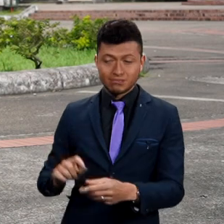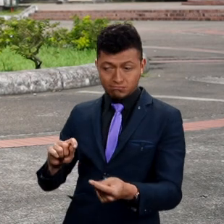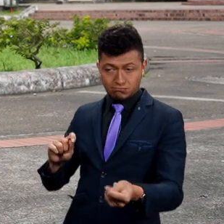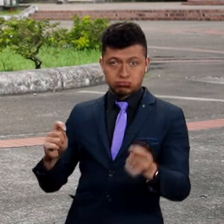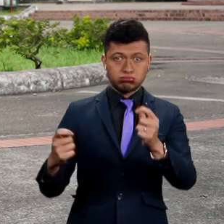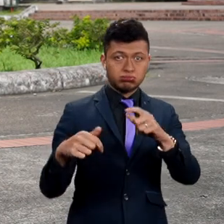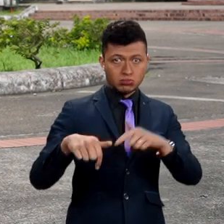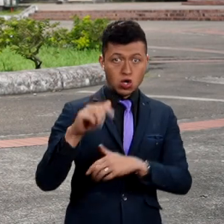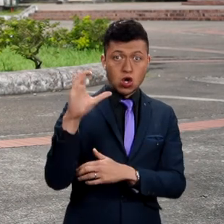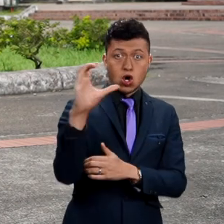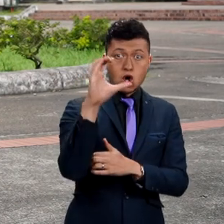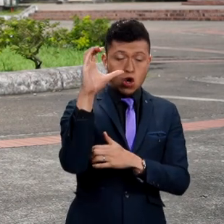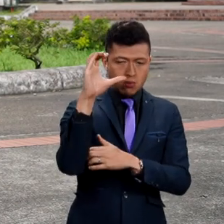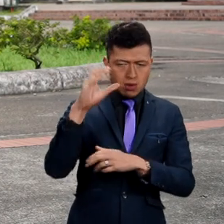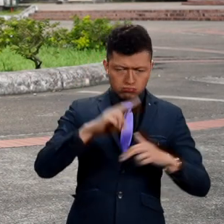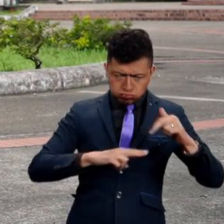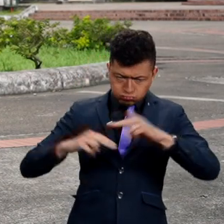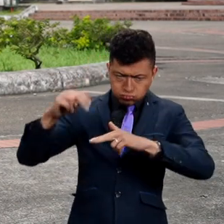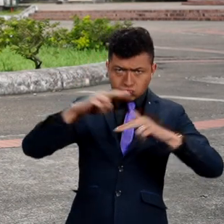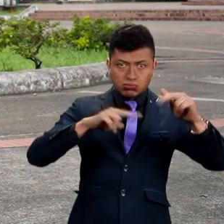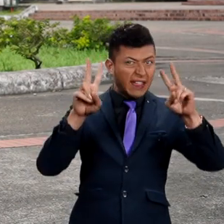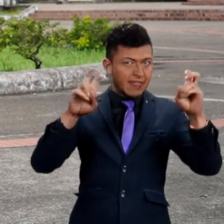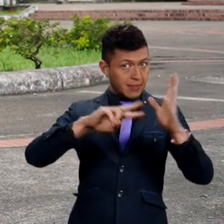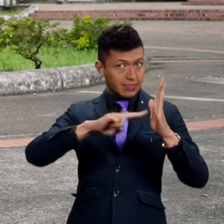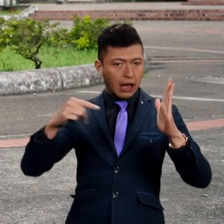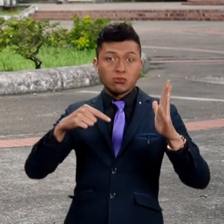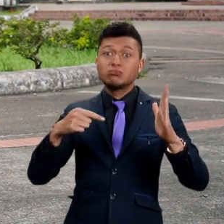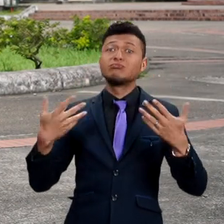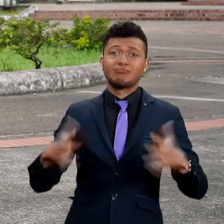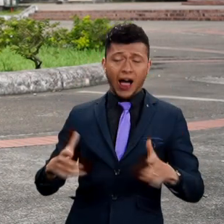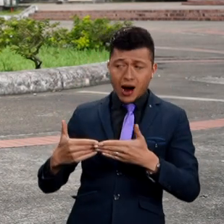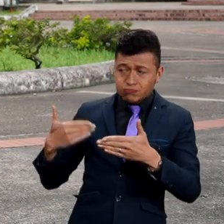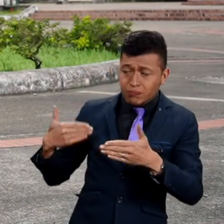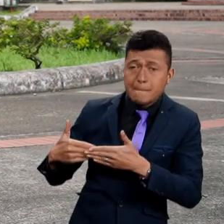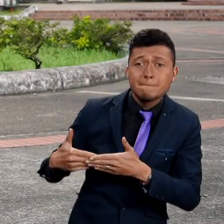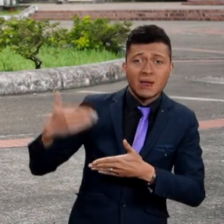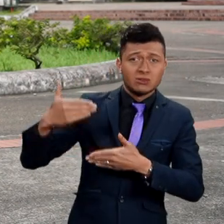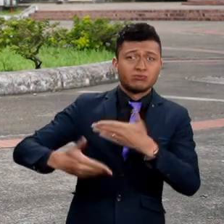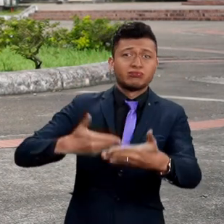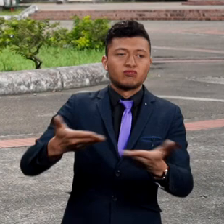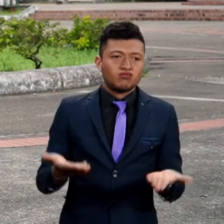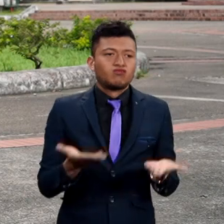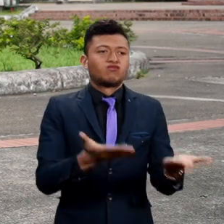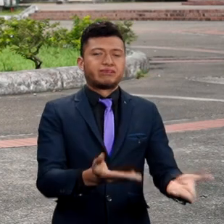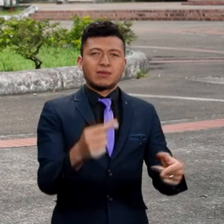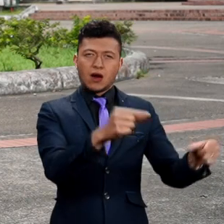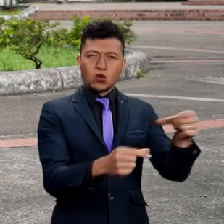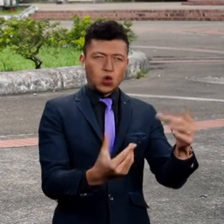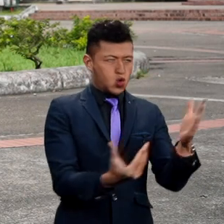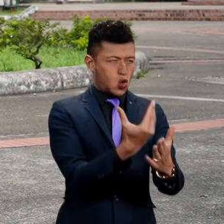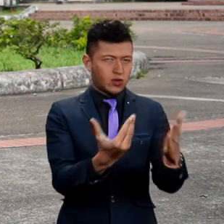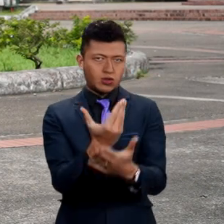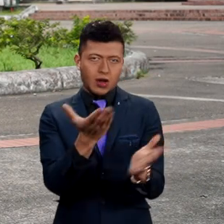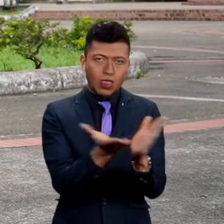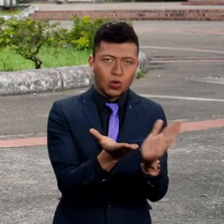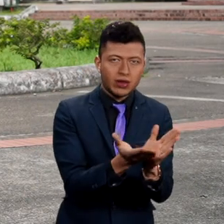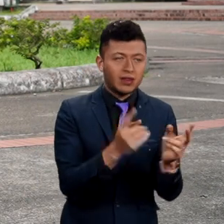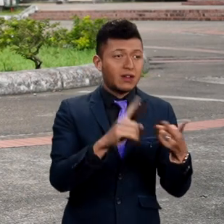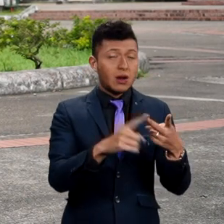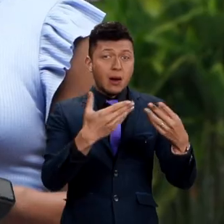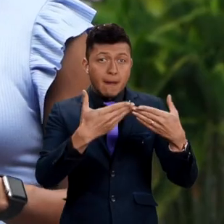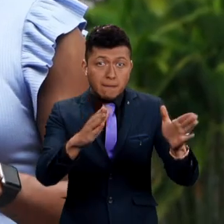La construcción del cambio en Colombia en materia TIC ya empezó con hitos tan importantes como la entrega de los laboratorios de innovación